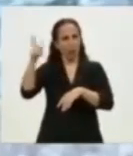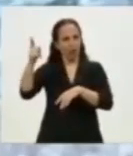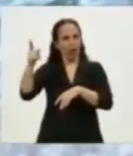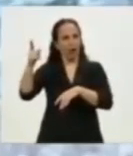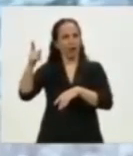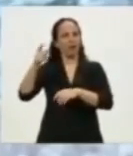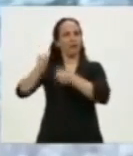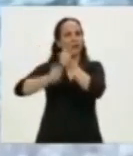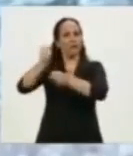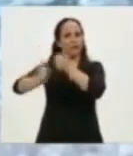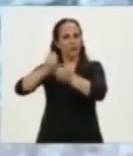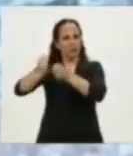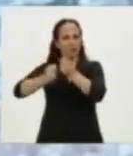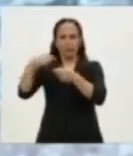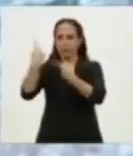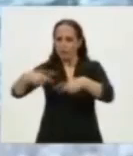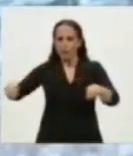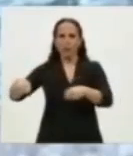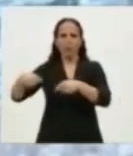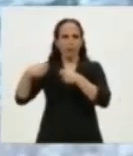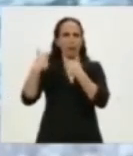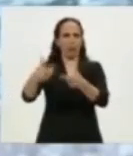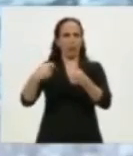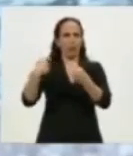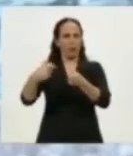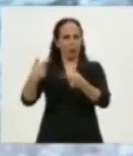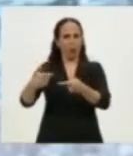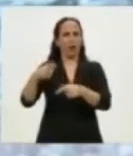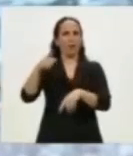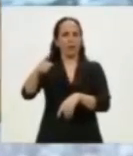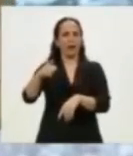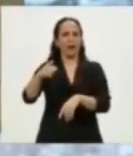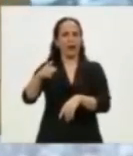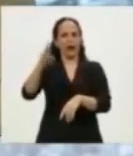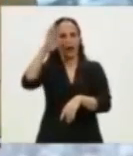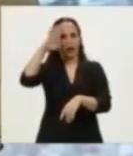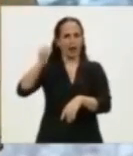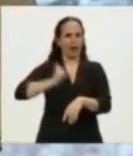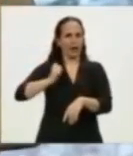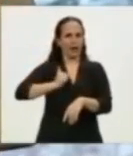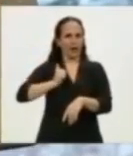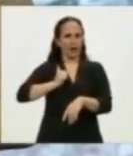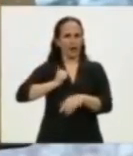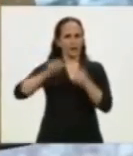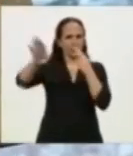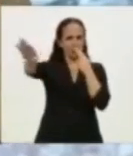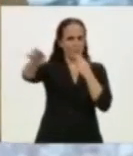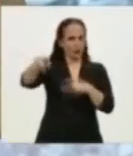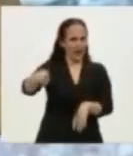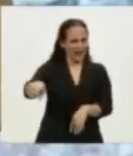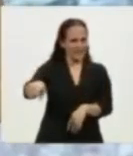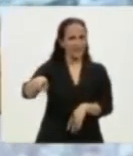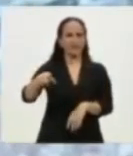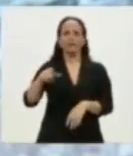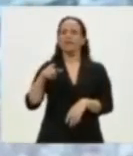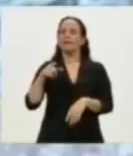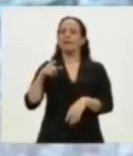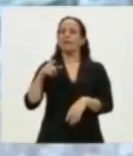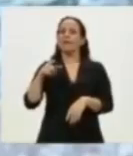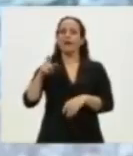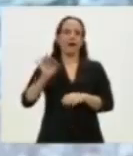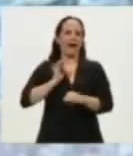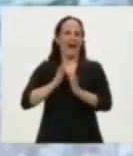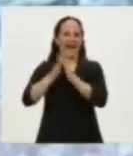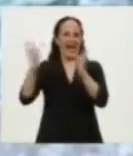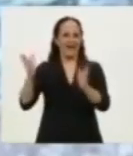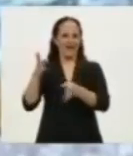de material para el ejército nazi durante los años de